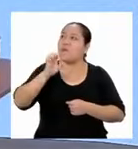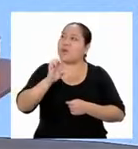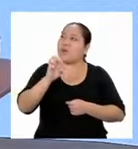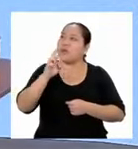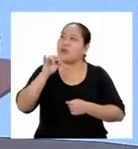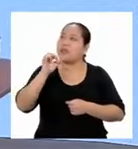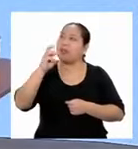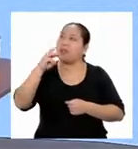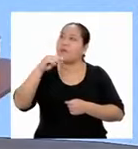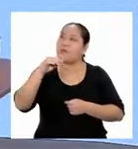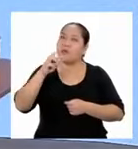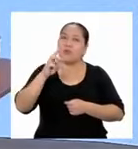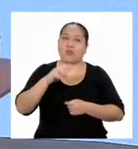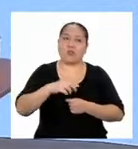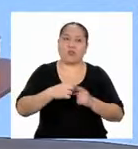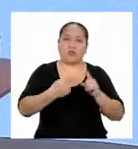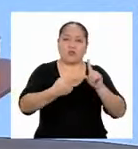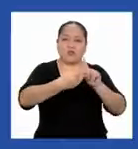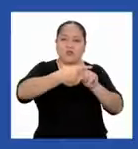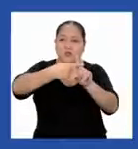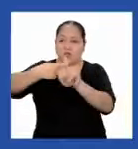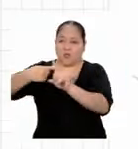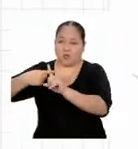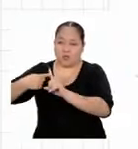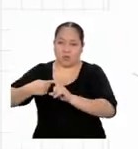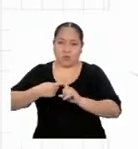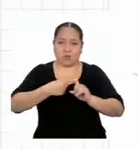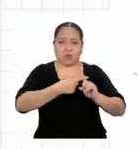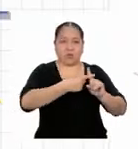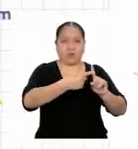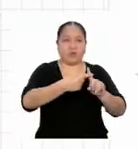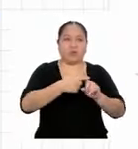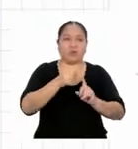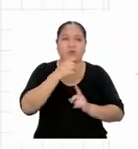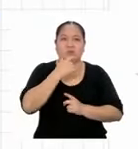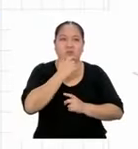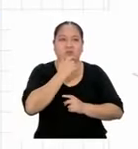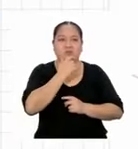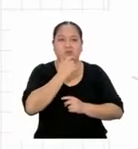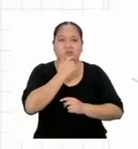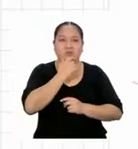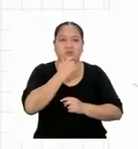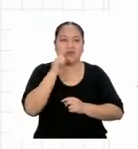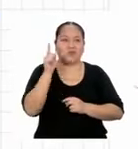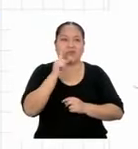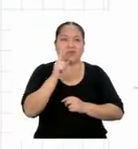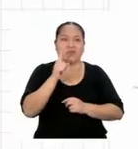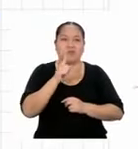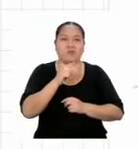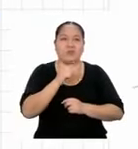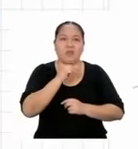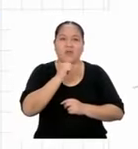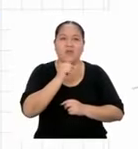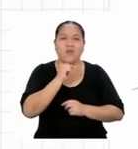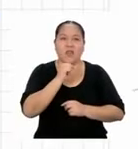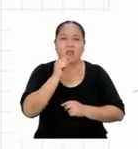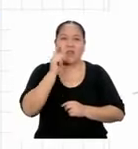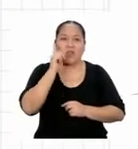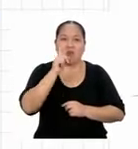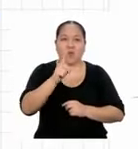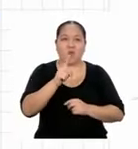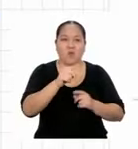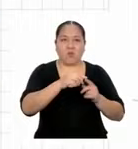Eso lo sacamos sumando todos los lados. ¡Uy! Nos falta la medida de un lado.